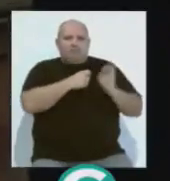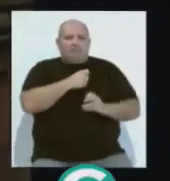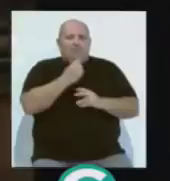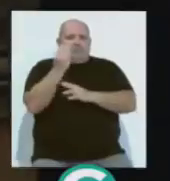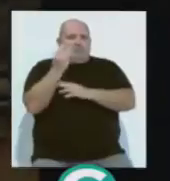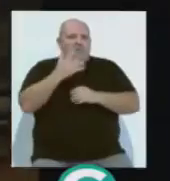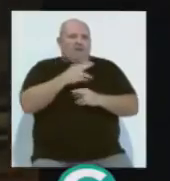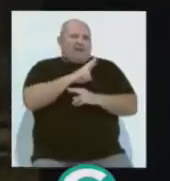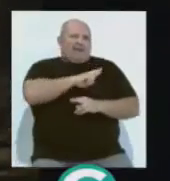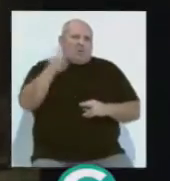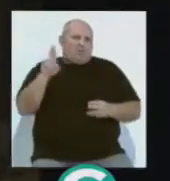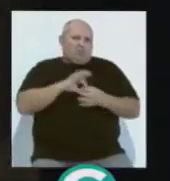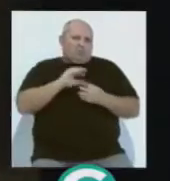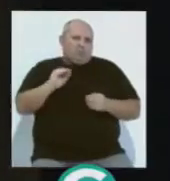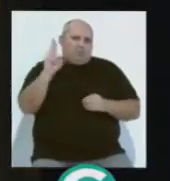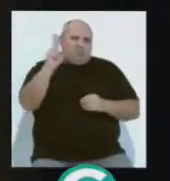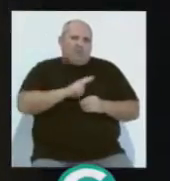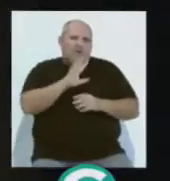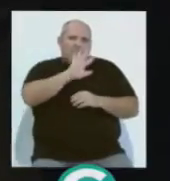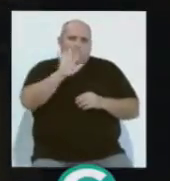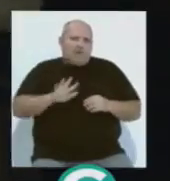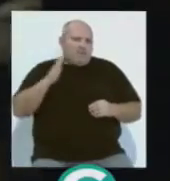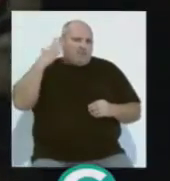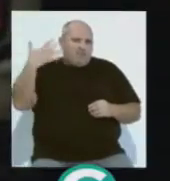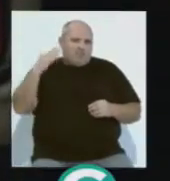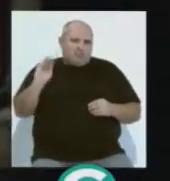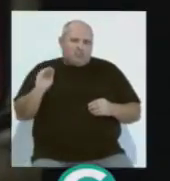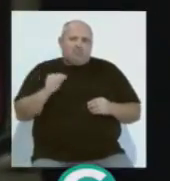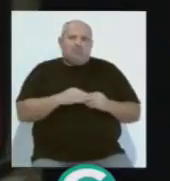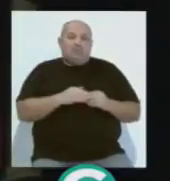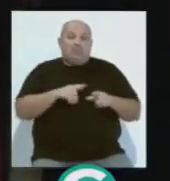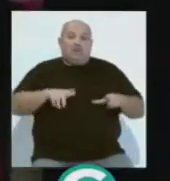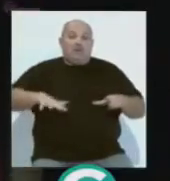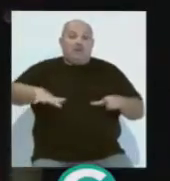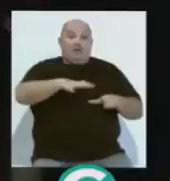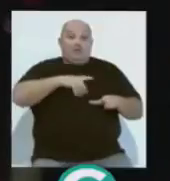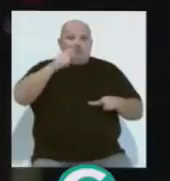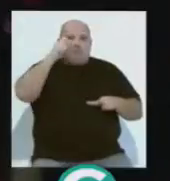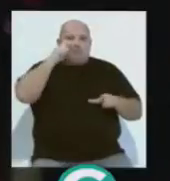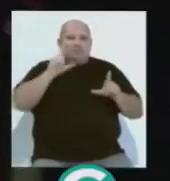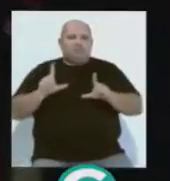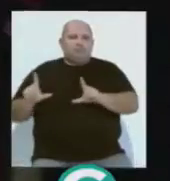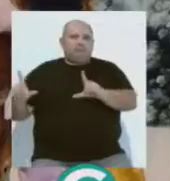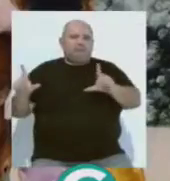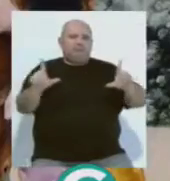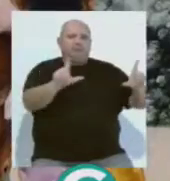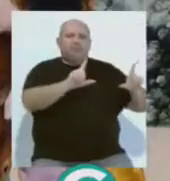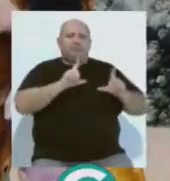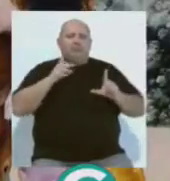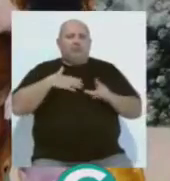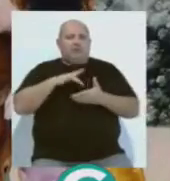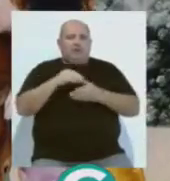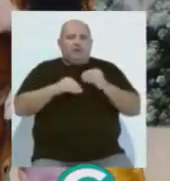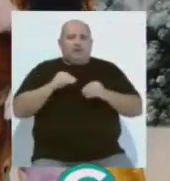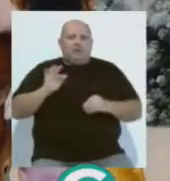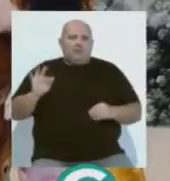figuras religiosas y sobre todo de imágenes populares. Ahora el patio central del museo acoge una muestra sobre la figura de Murillo que